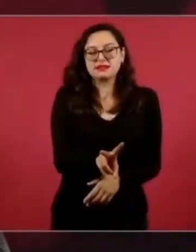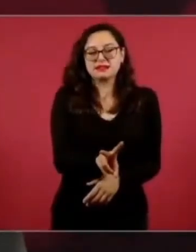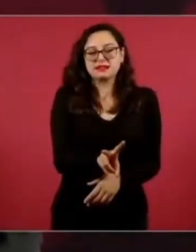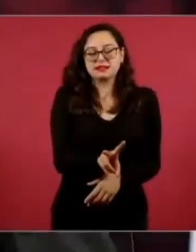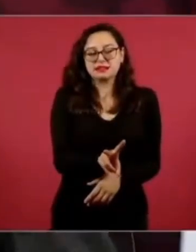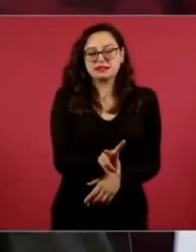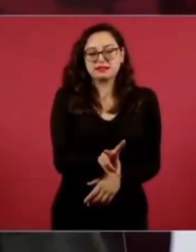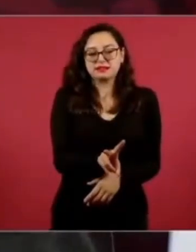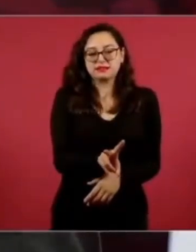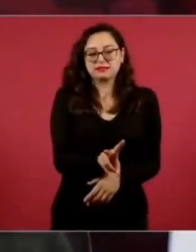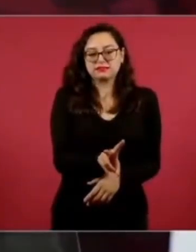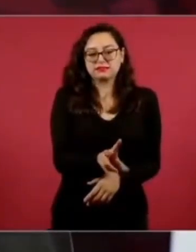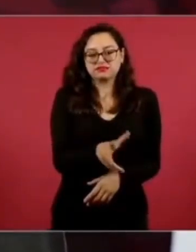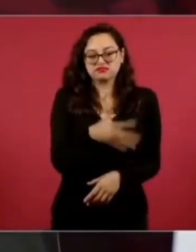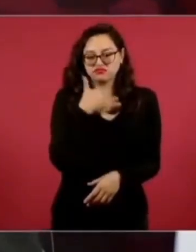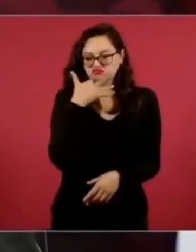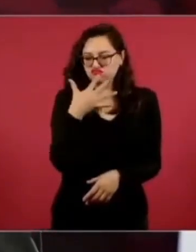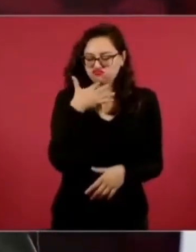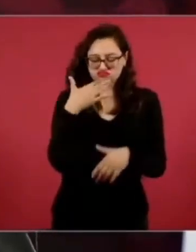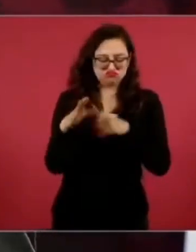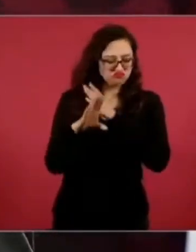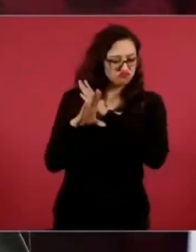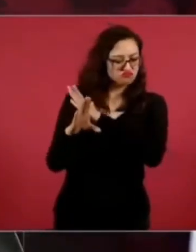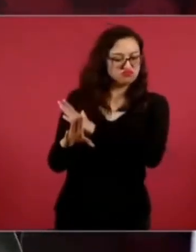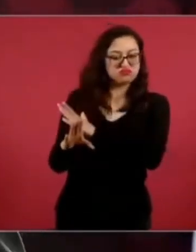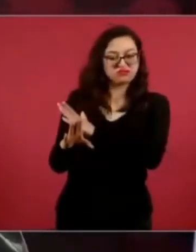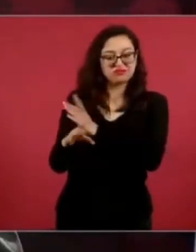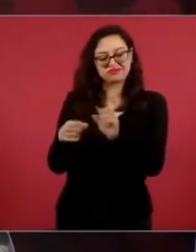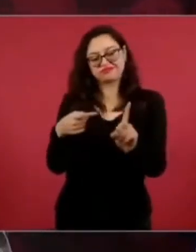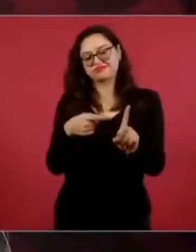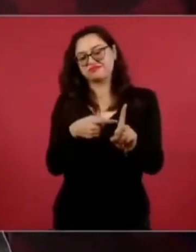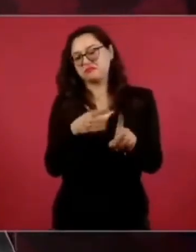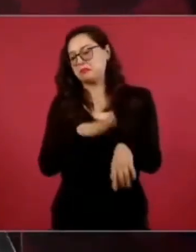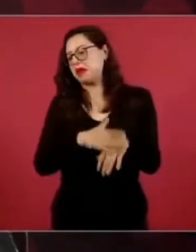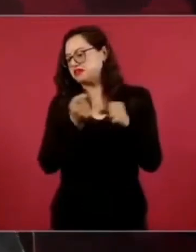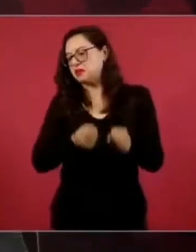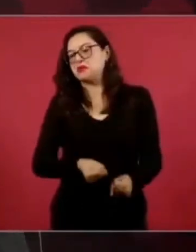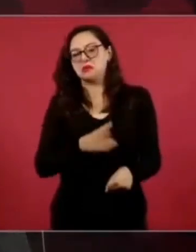de no corromperse, es una garantía.